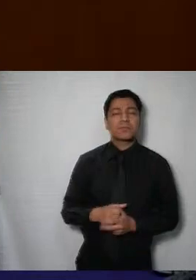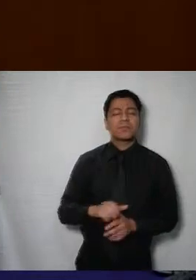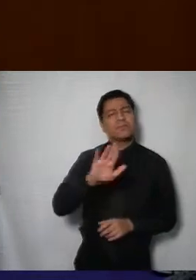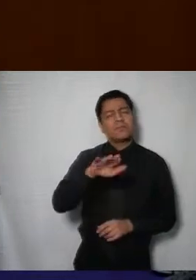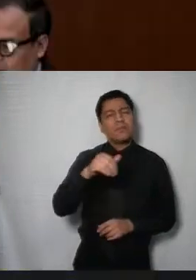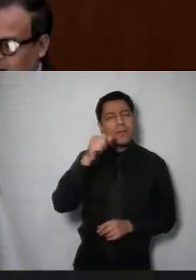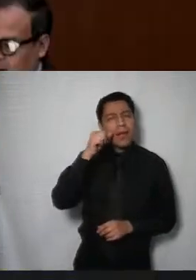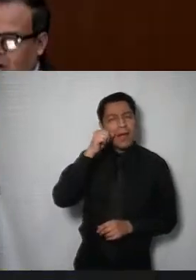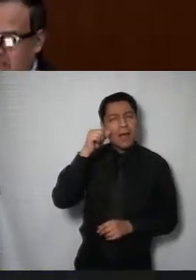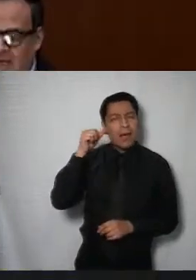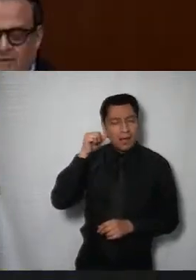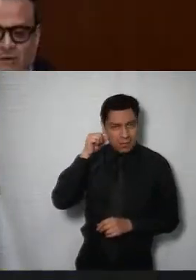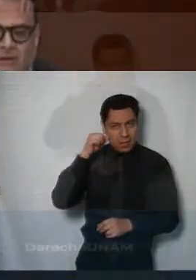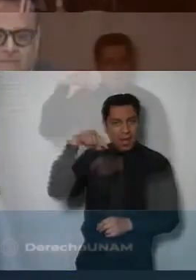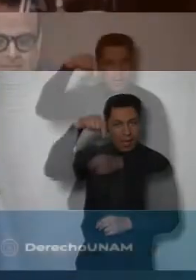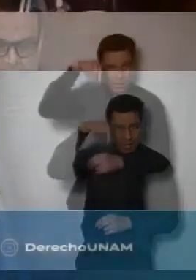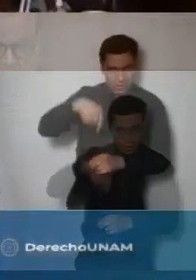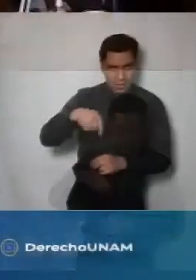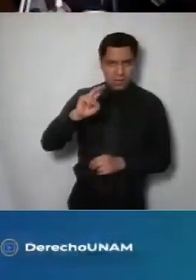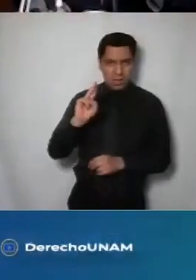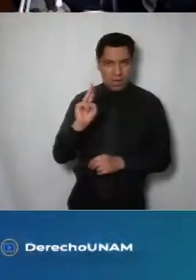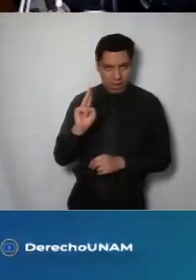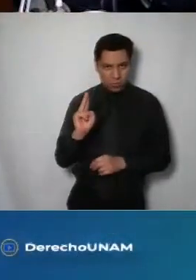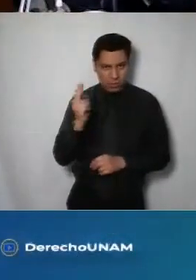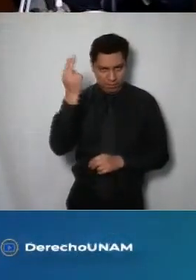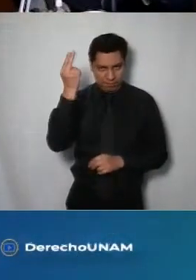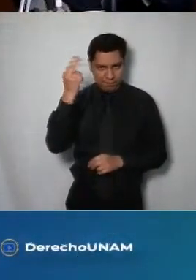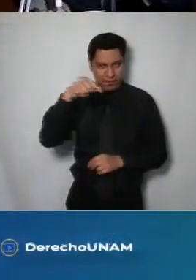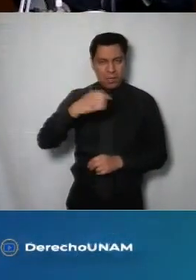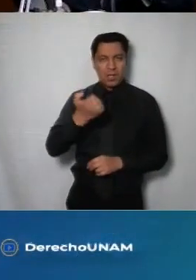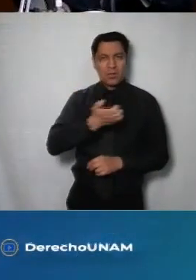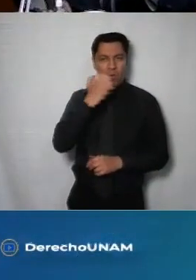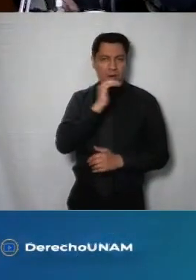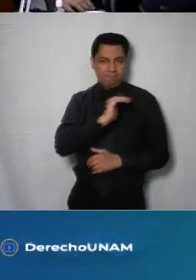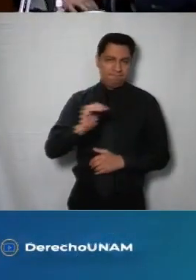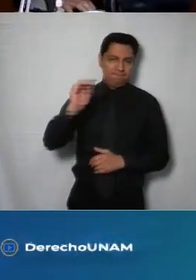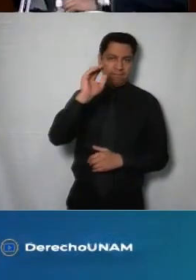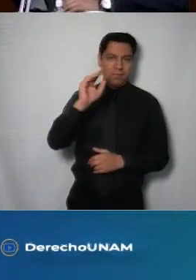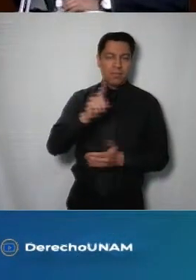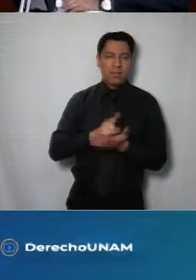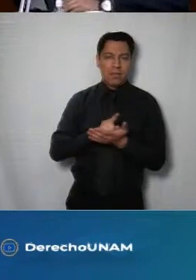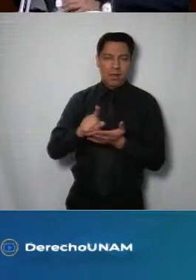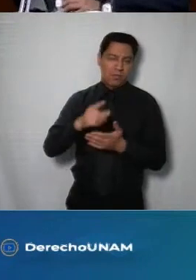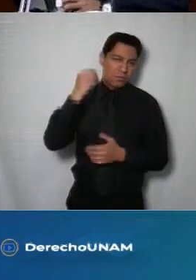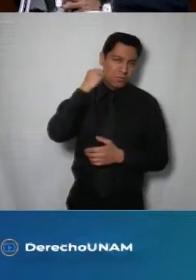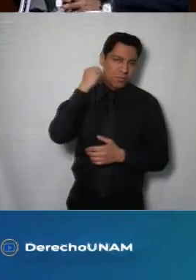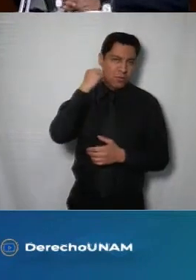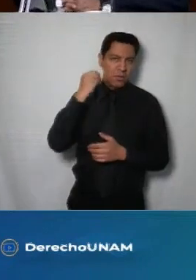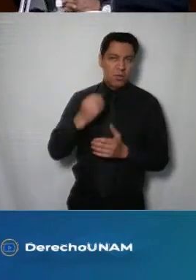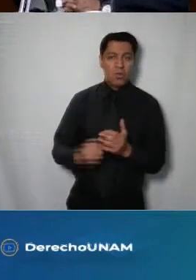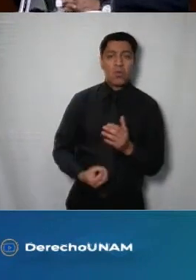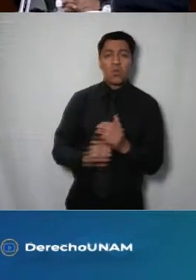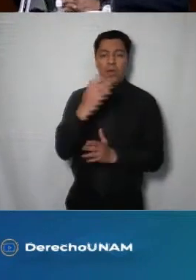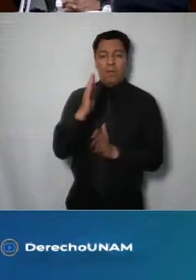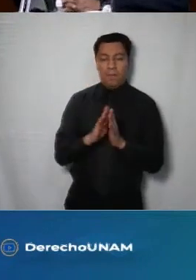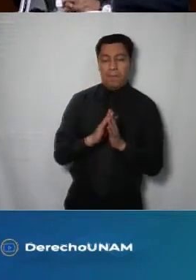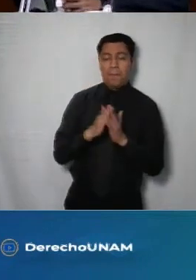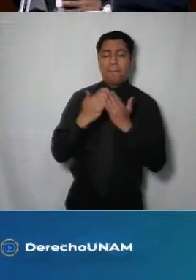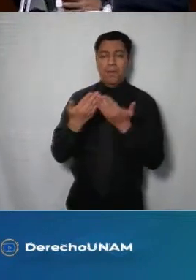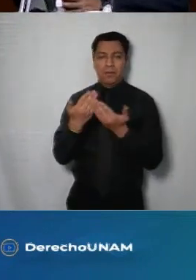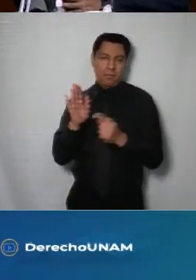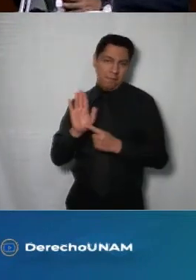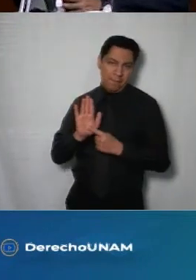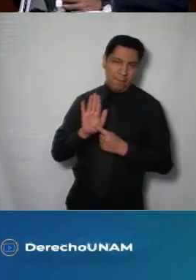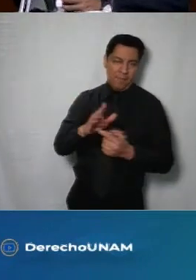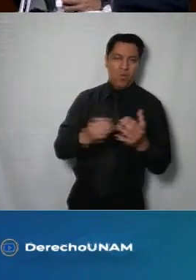desde el Auditorio Benito Juárez de la Facultad de Derecho de la UNAM llevamos a cabo la presentación del libro la Agenda 2030